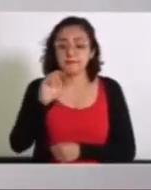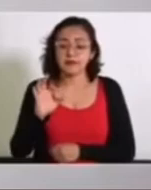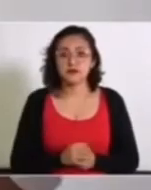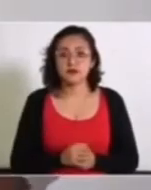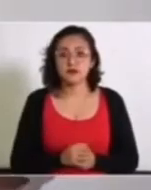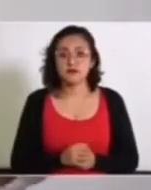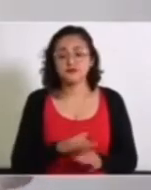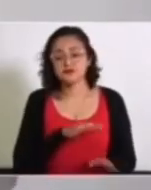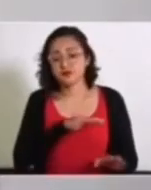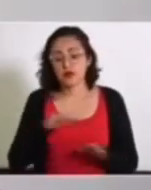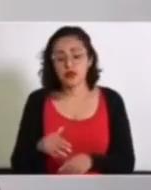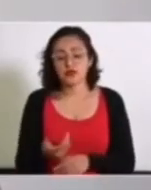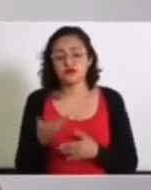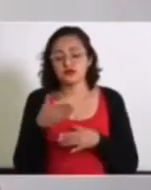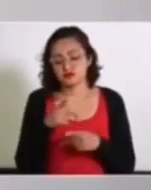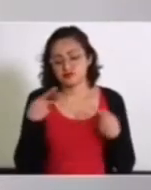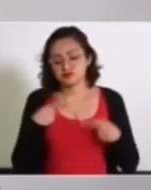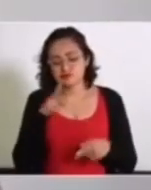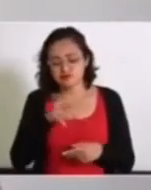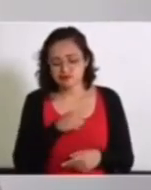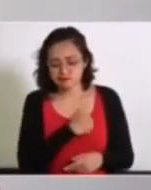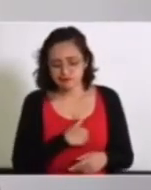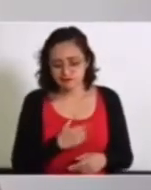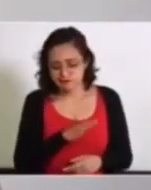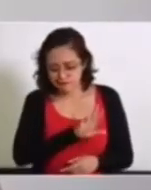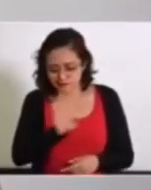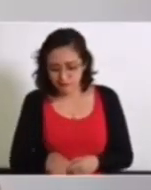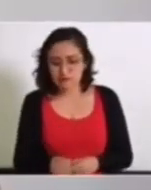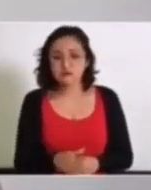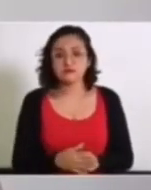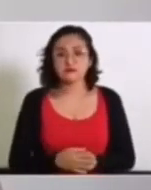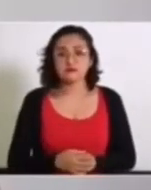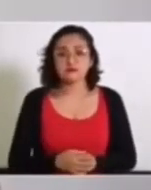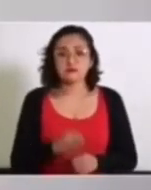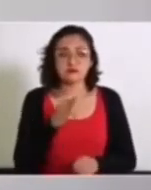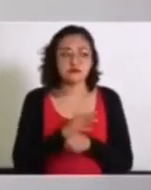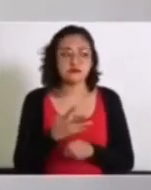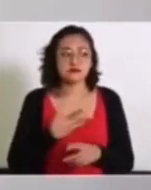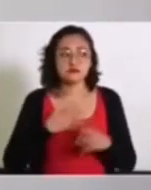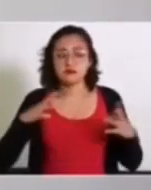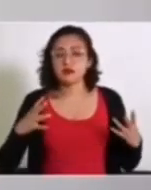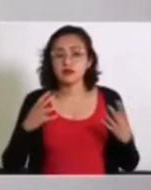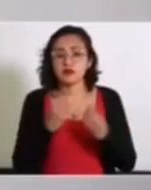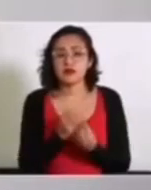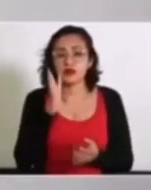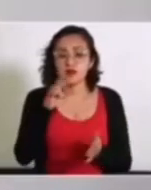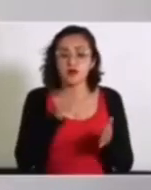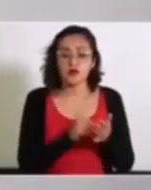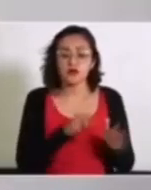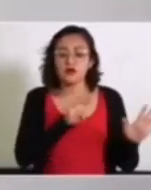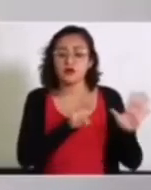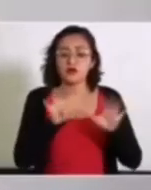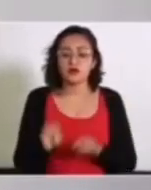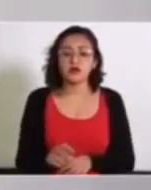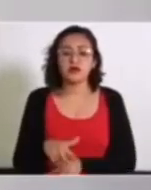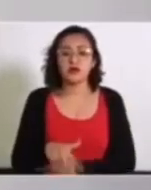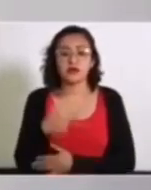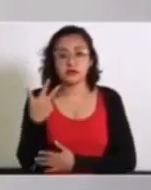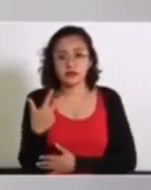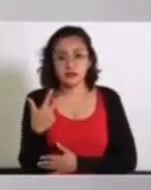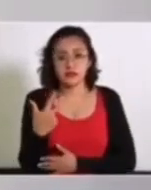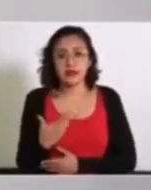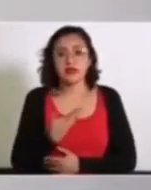43 pacientes. En lo que respecta lamentablemente a las defunciones, tenemos un acumulado de 4,913.